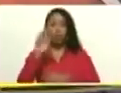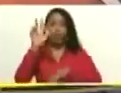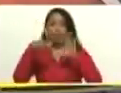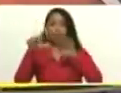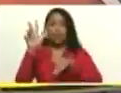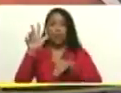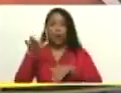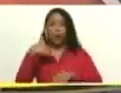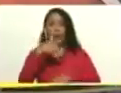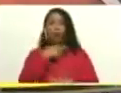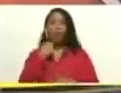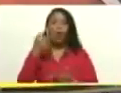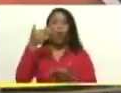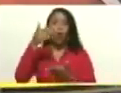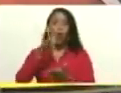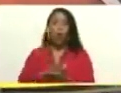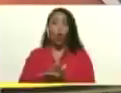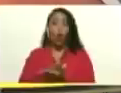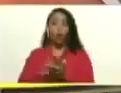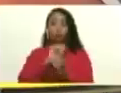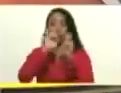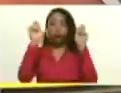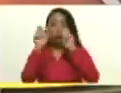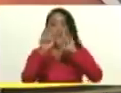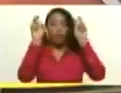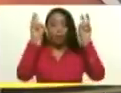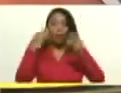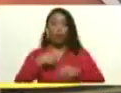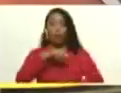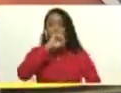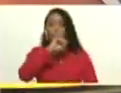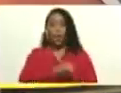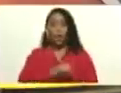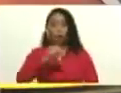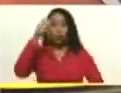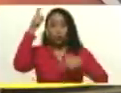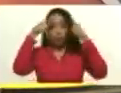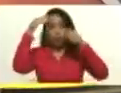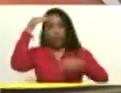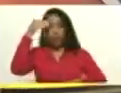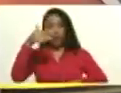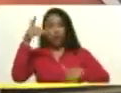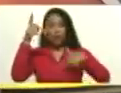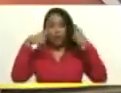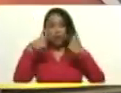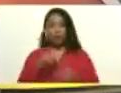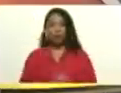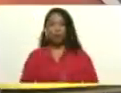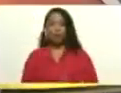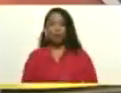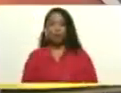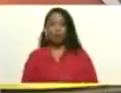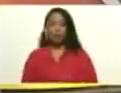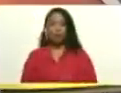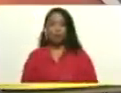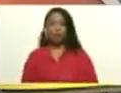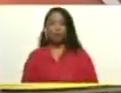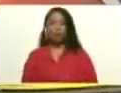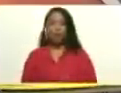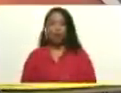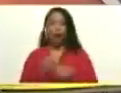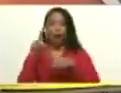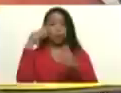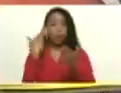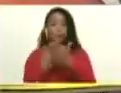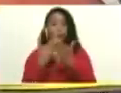cuando parte y cambia de paisaje nuestro amado comandante Hugo Rafael Chávez Frías. Allí se demostró,